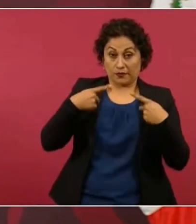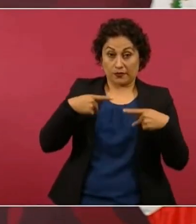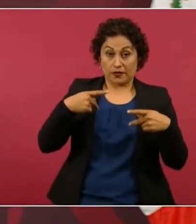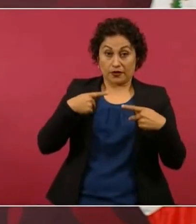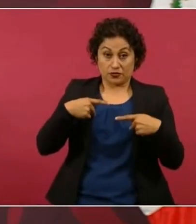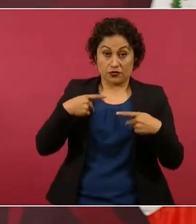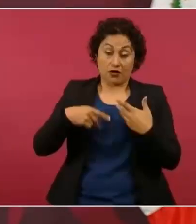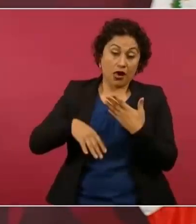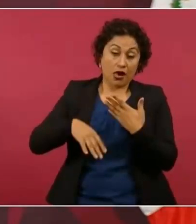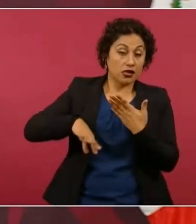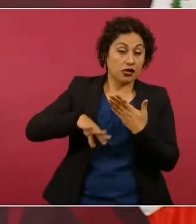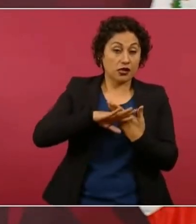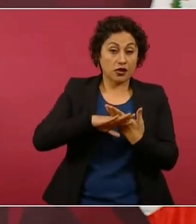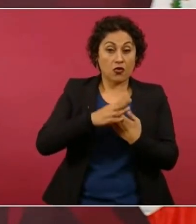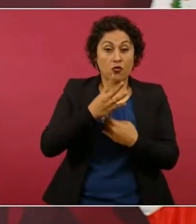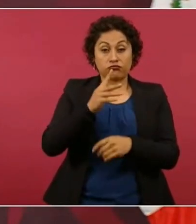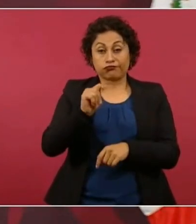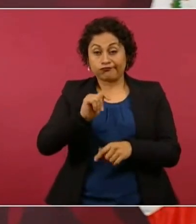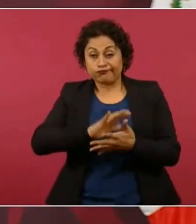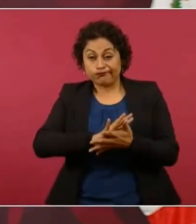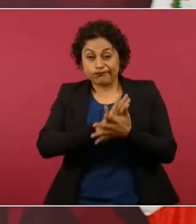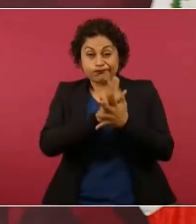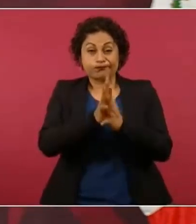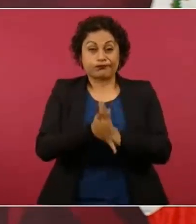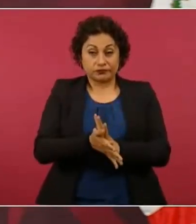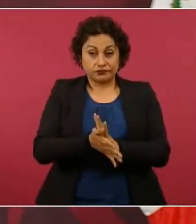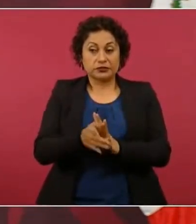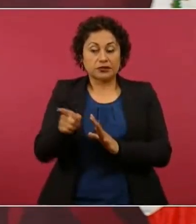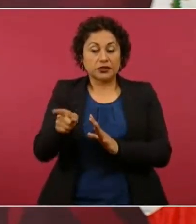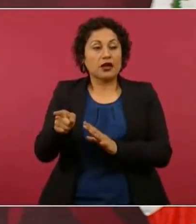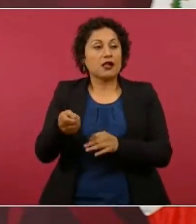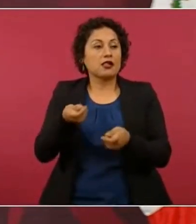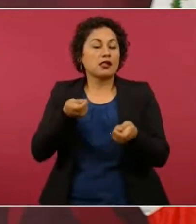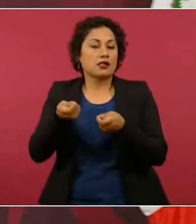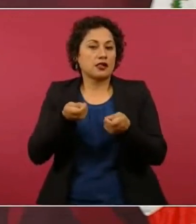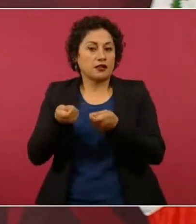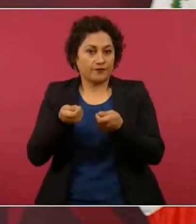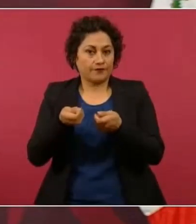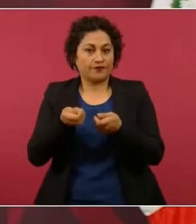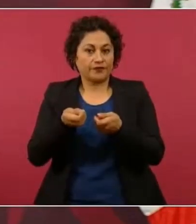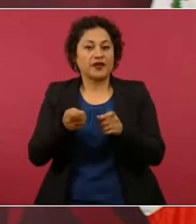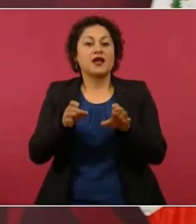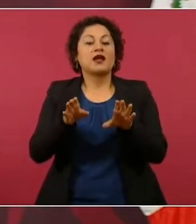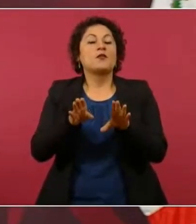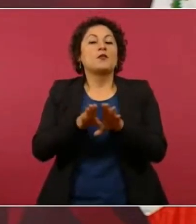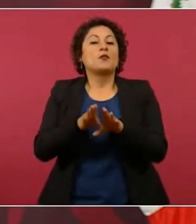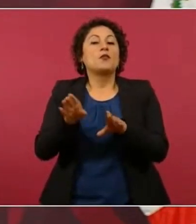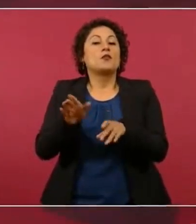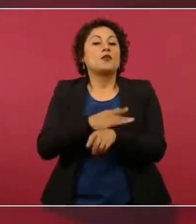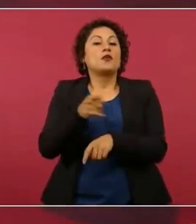de la transformación a partir de que no bajara el avión del presidente